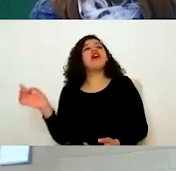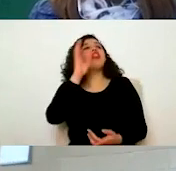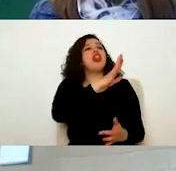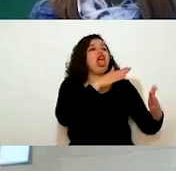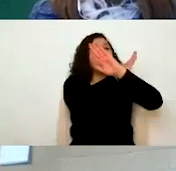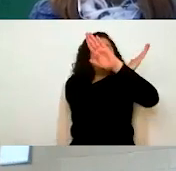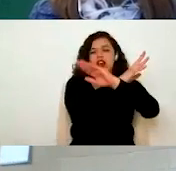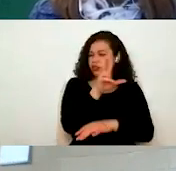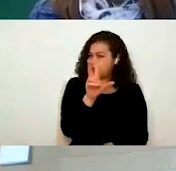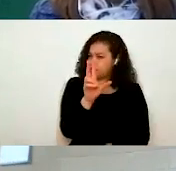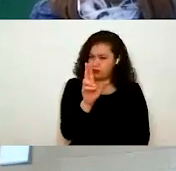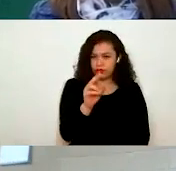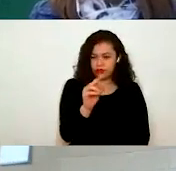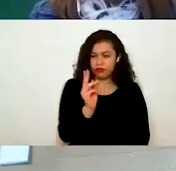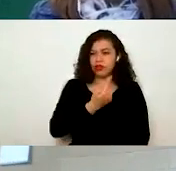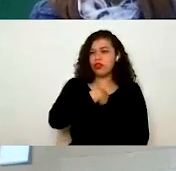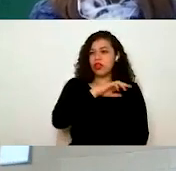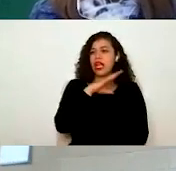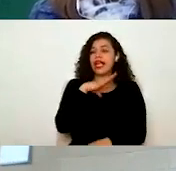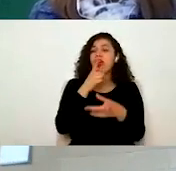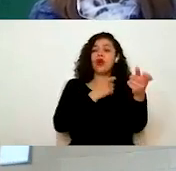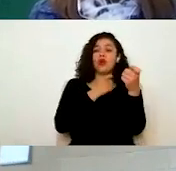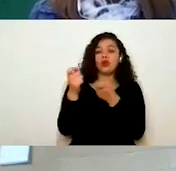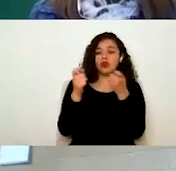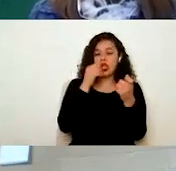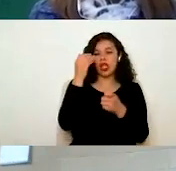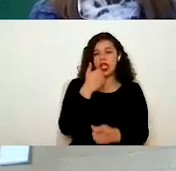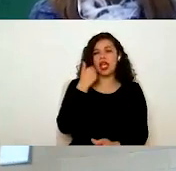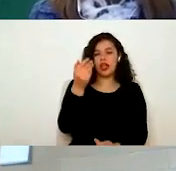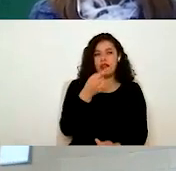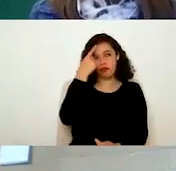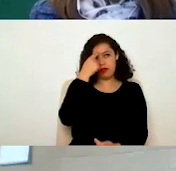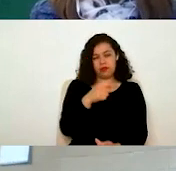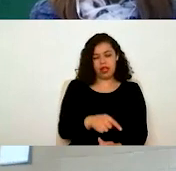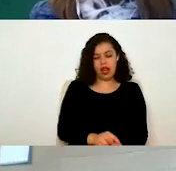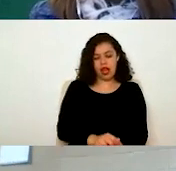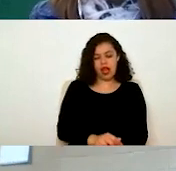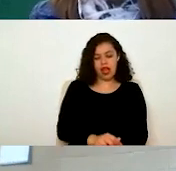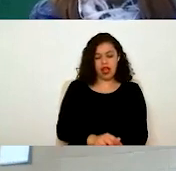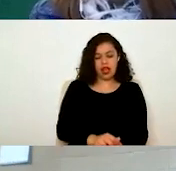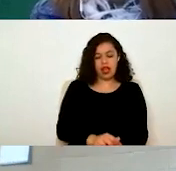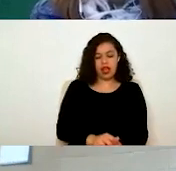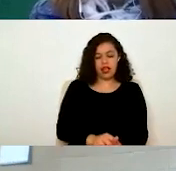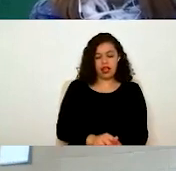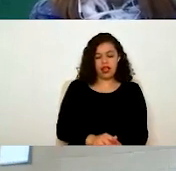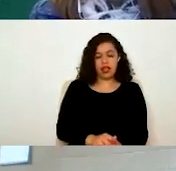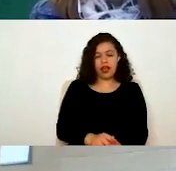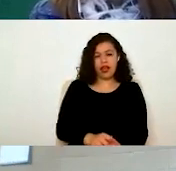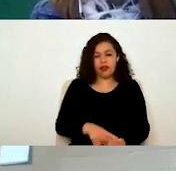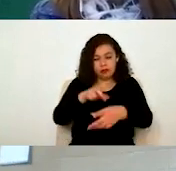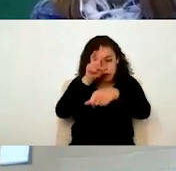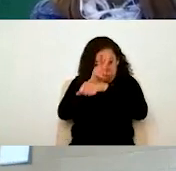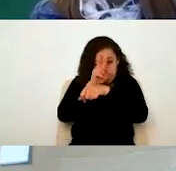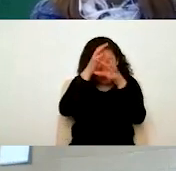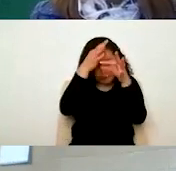sino que nosotros sí queremos tener un control sobre todo para dar un seguimiento puntual y que